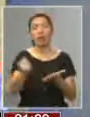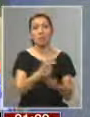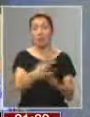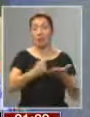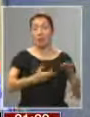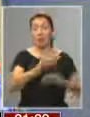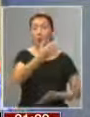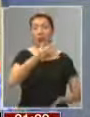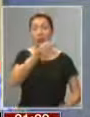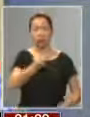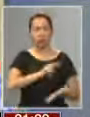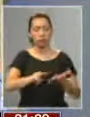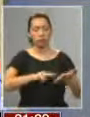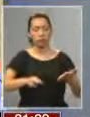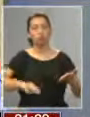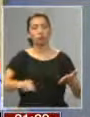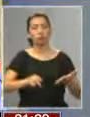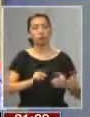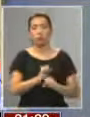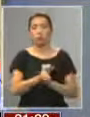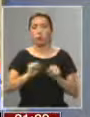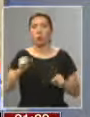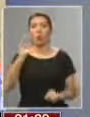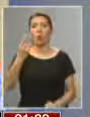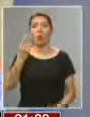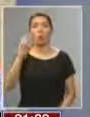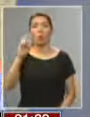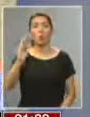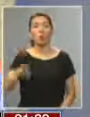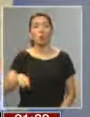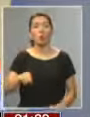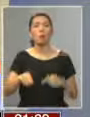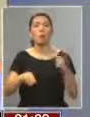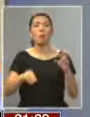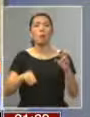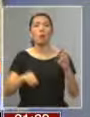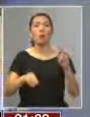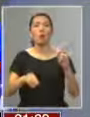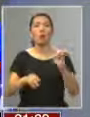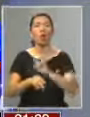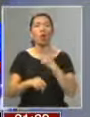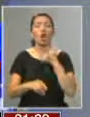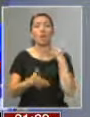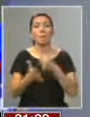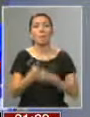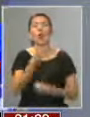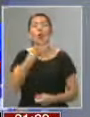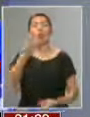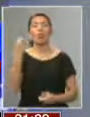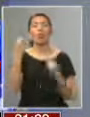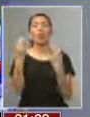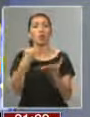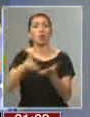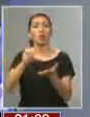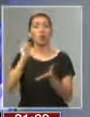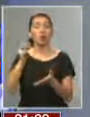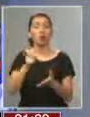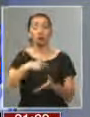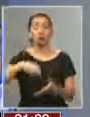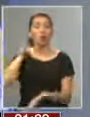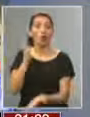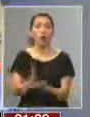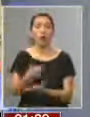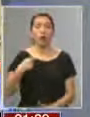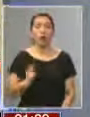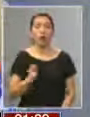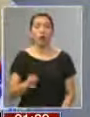dos días atrás diciendo es inaceptable que Cupro ni Provida no quieran pagar 410 millones de dólares a los chilenos cuando todos estábamos obligados